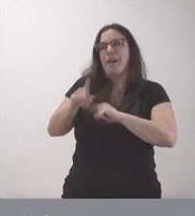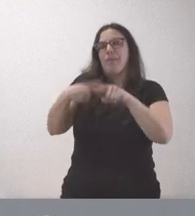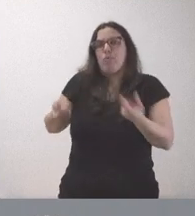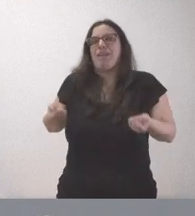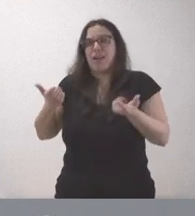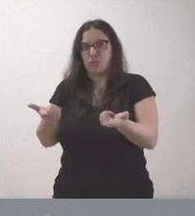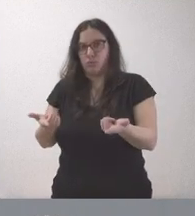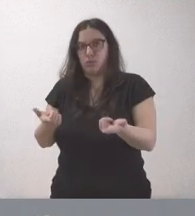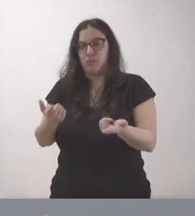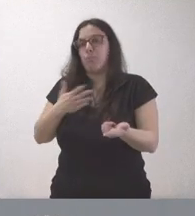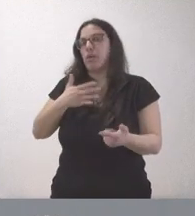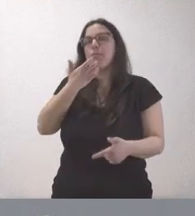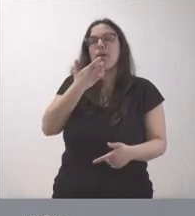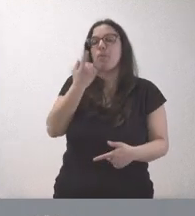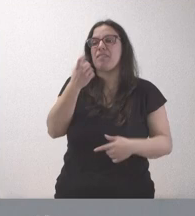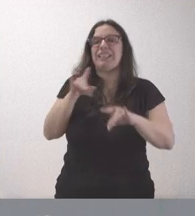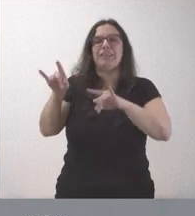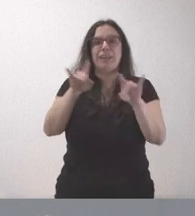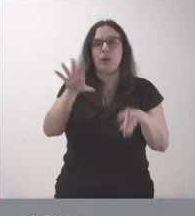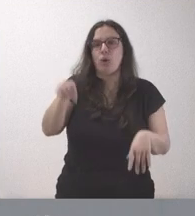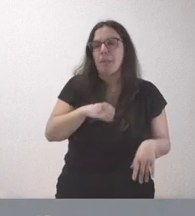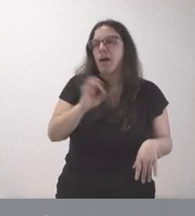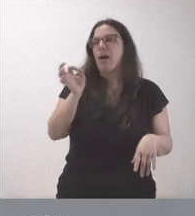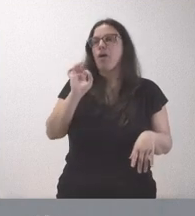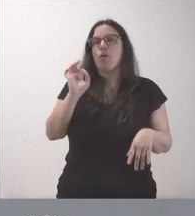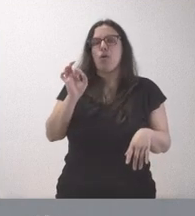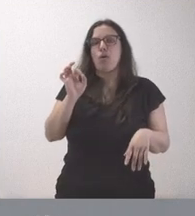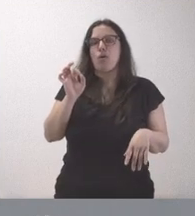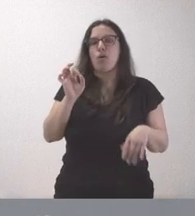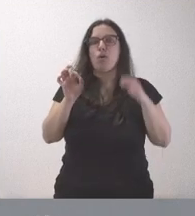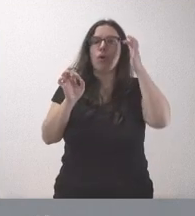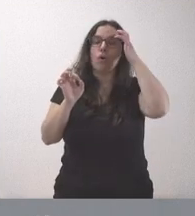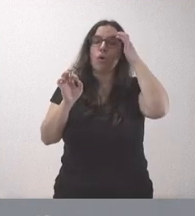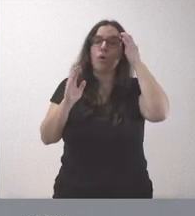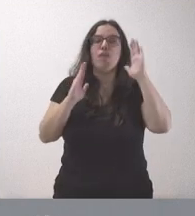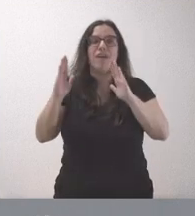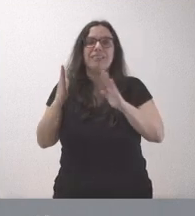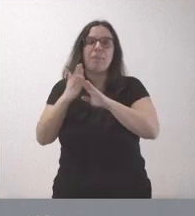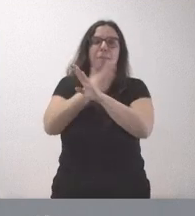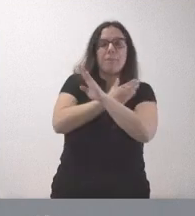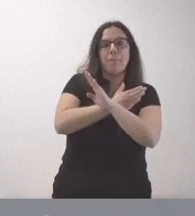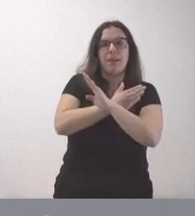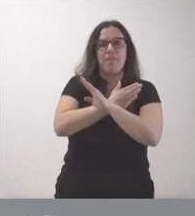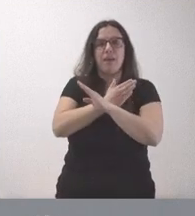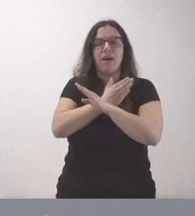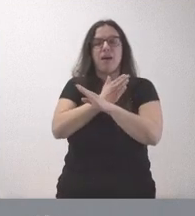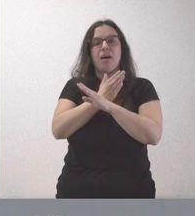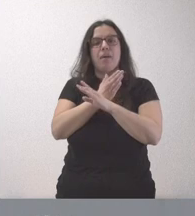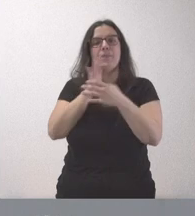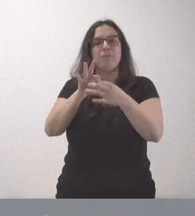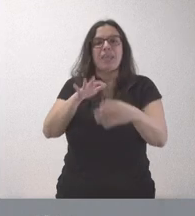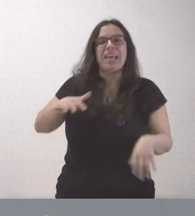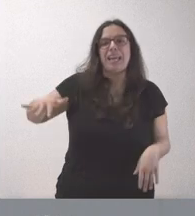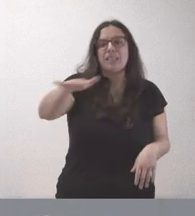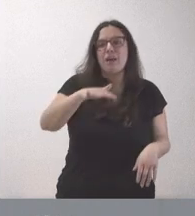trámite previo puede ser la disposición del terreno, puede ser también en algún caso alguna fase previa relativa al espacio